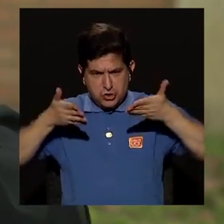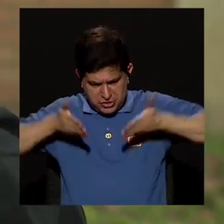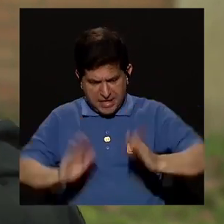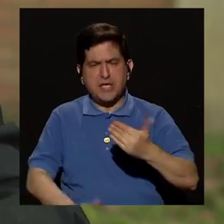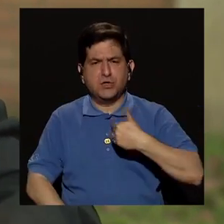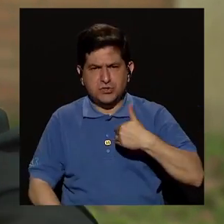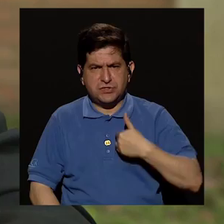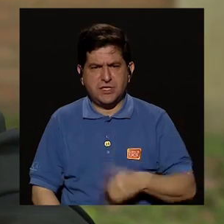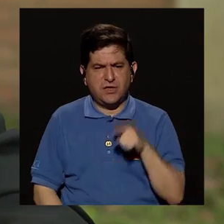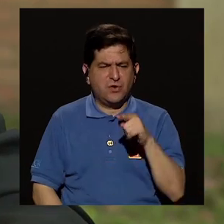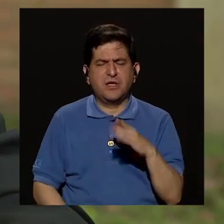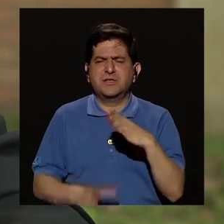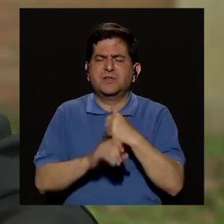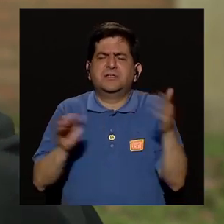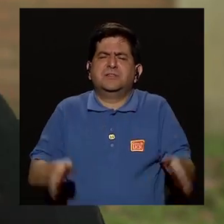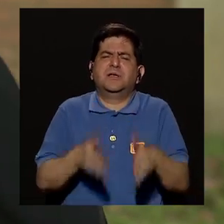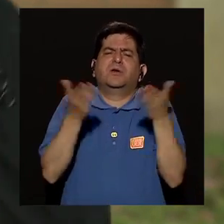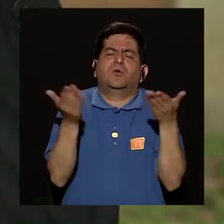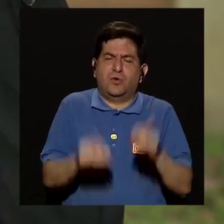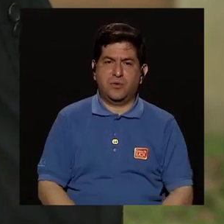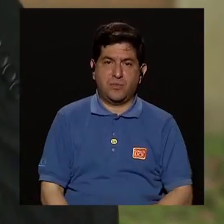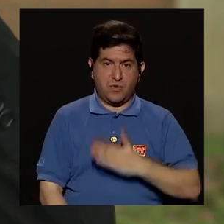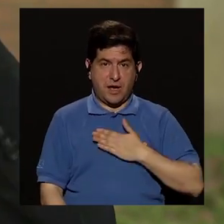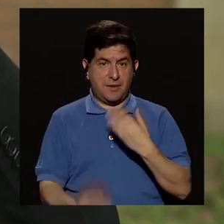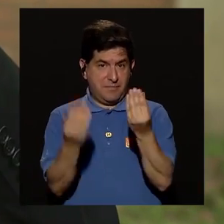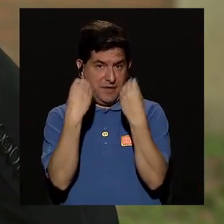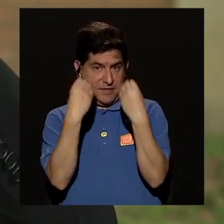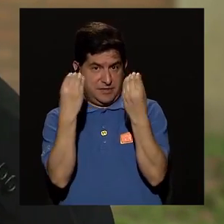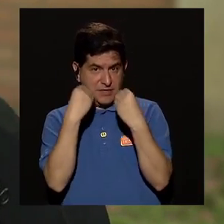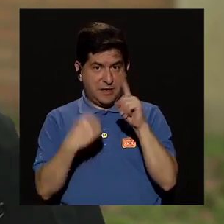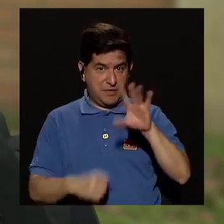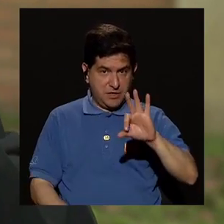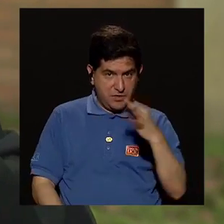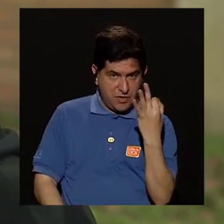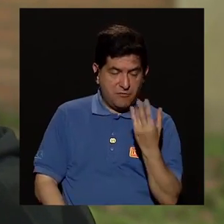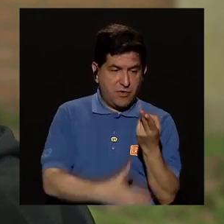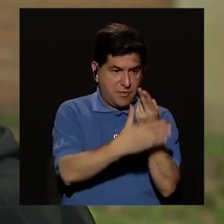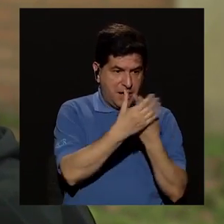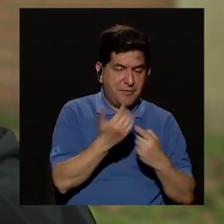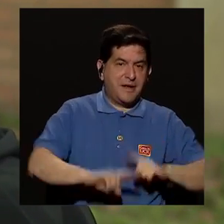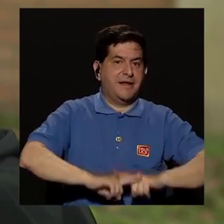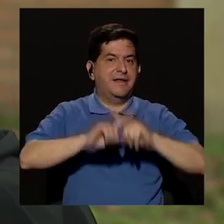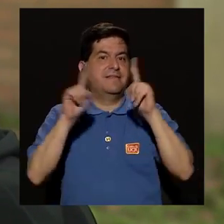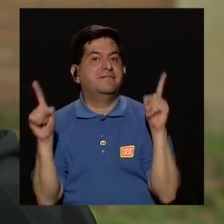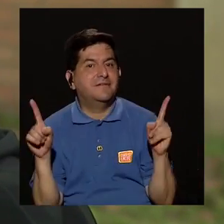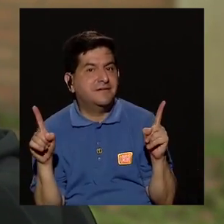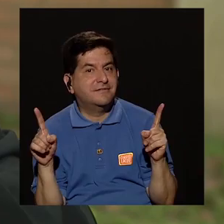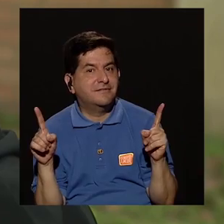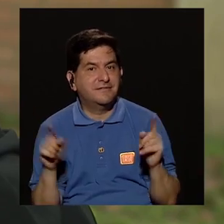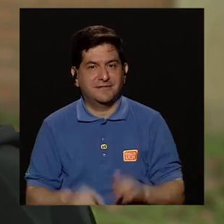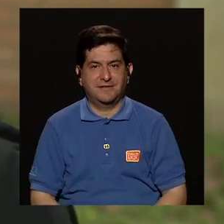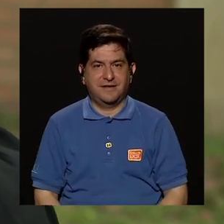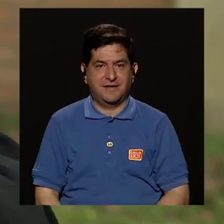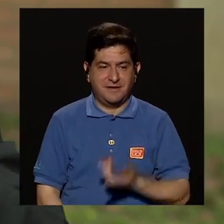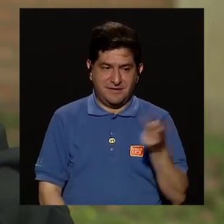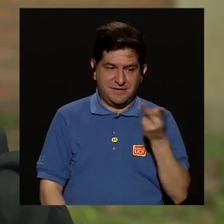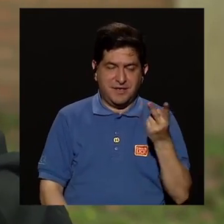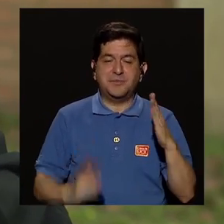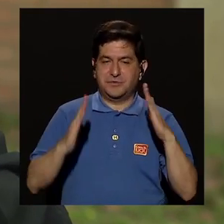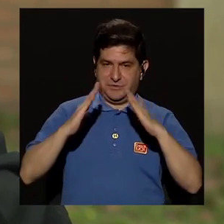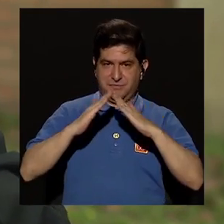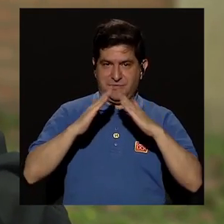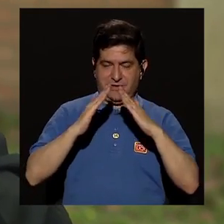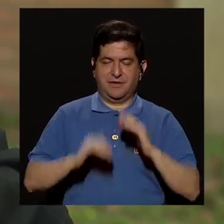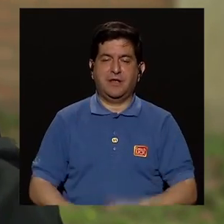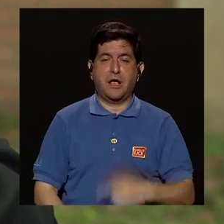hijos, ¿cómo va ser eso? Porque a mí me criaron de una forma y a mi pareja la criaron de otra forma. ¿Verdad? Si es que convivimos en